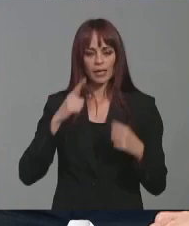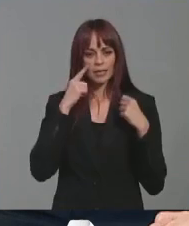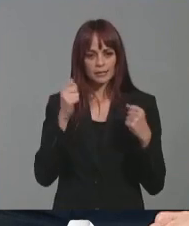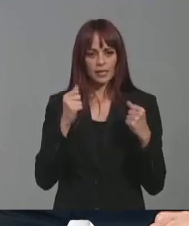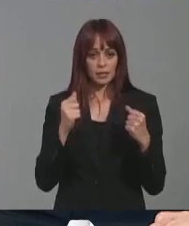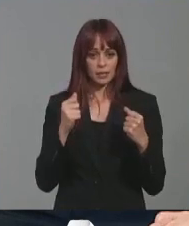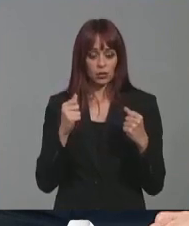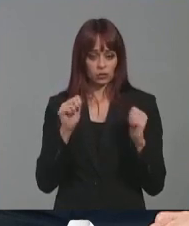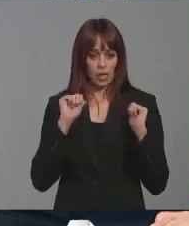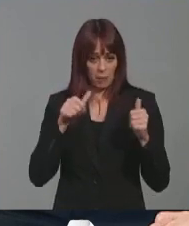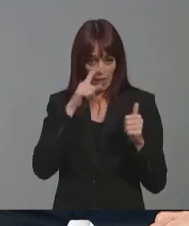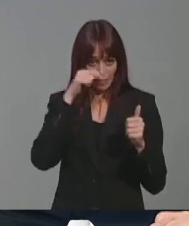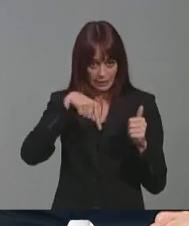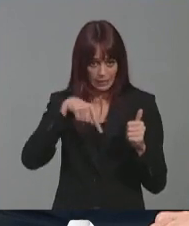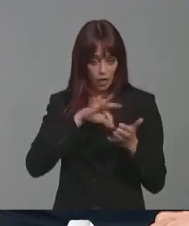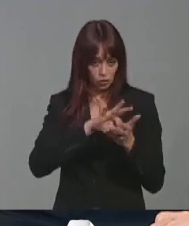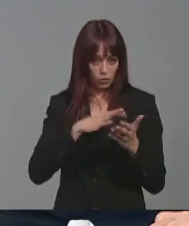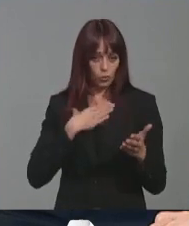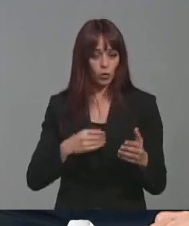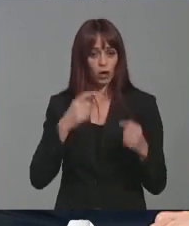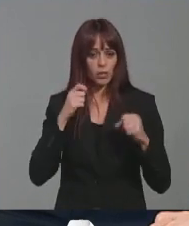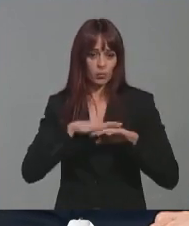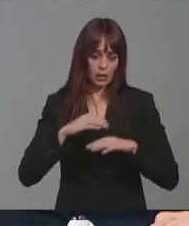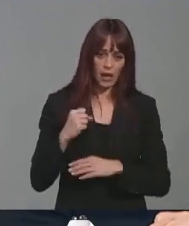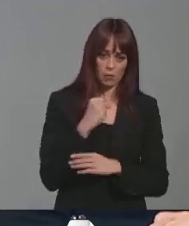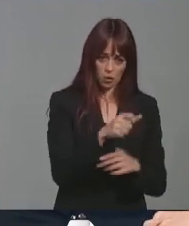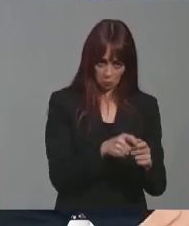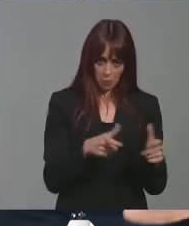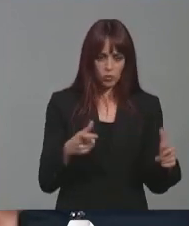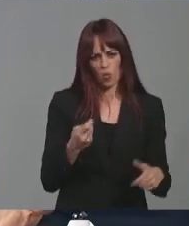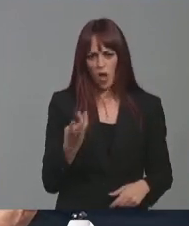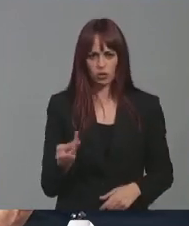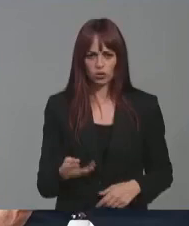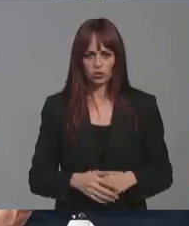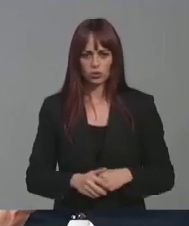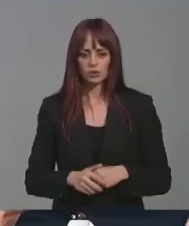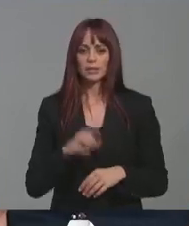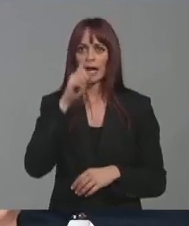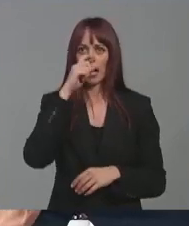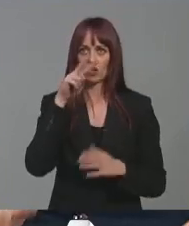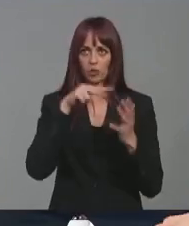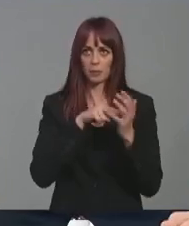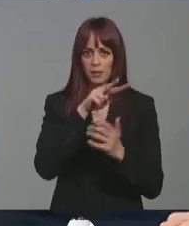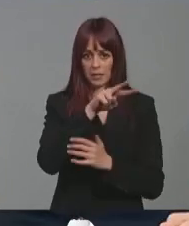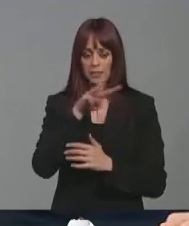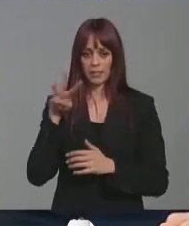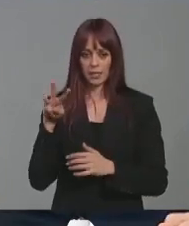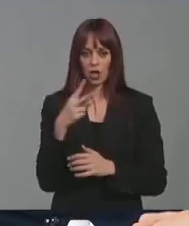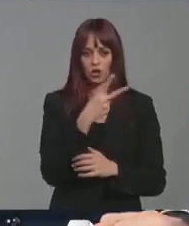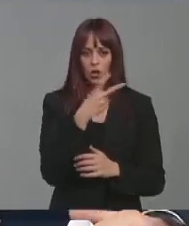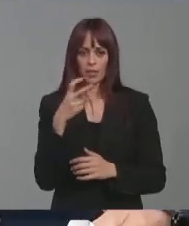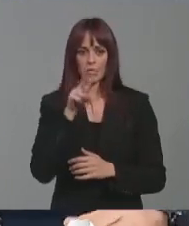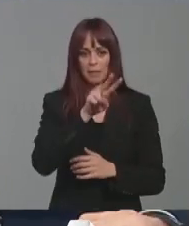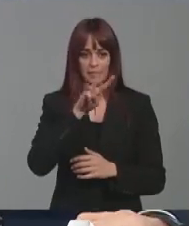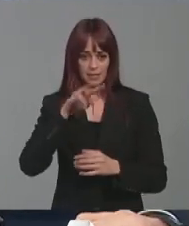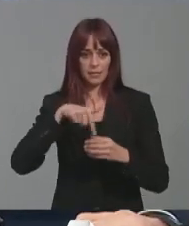incorporar este año al Servicio Involucionario de la Salud para reforzar todo esto? Bien, este año 2023, 223